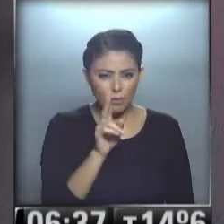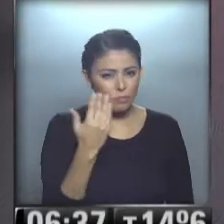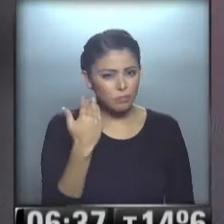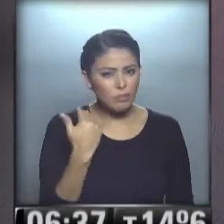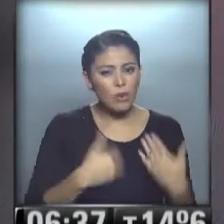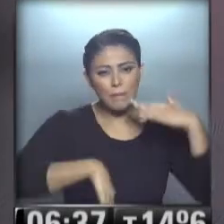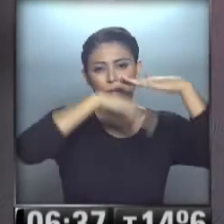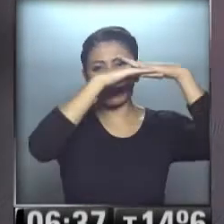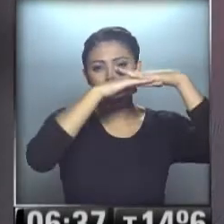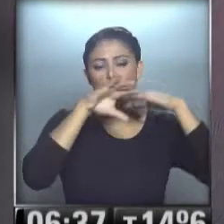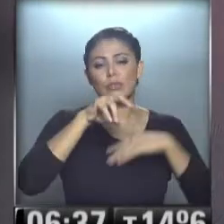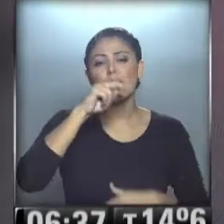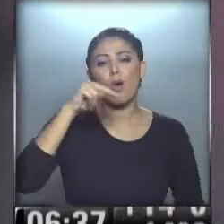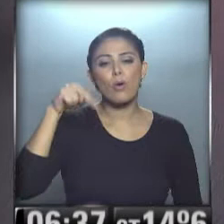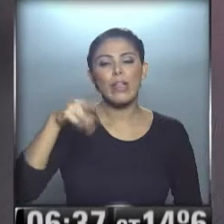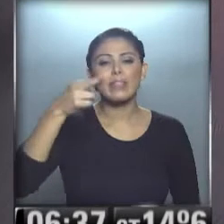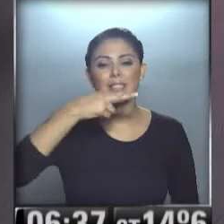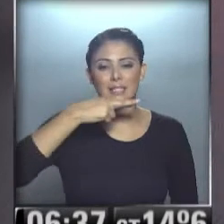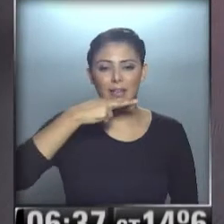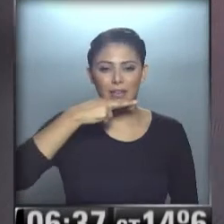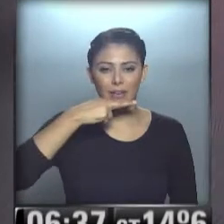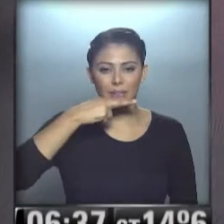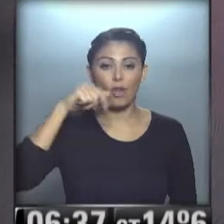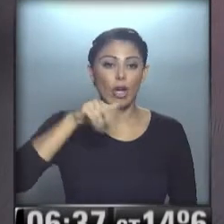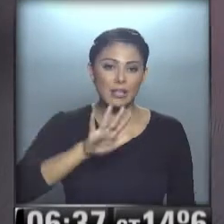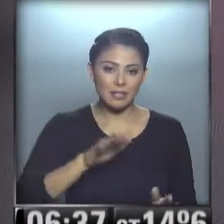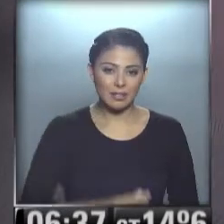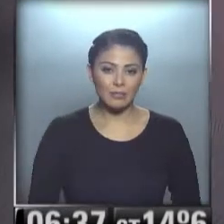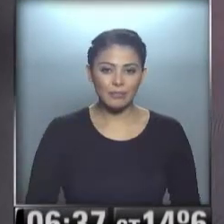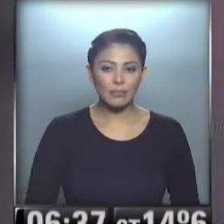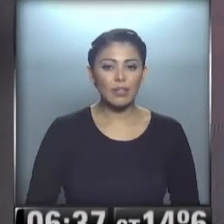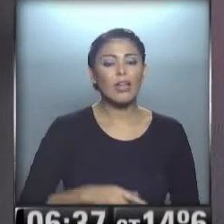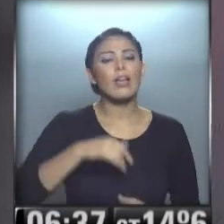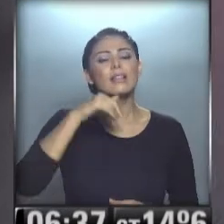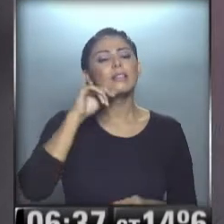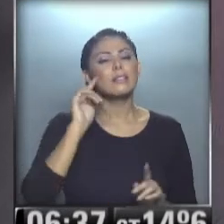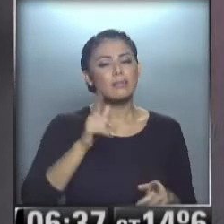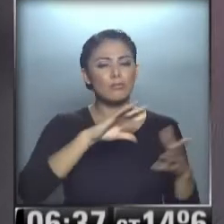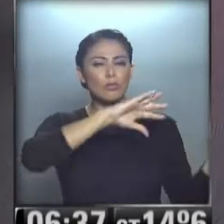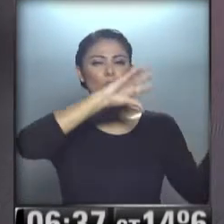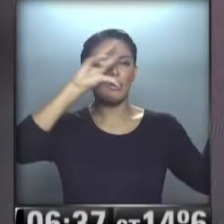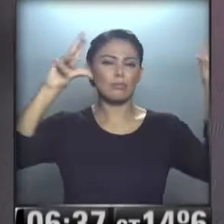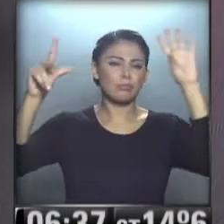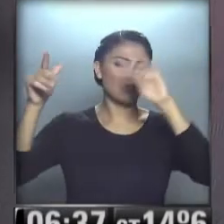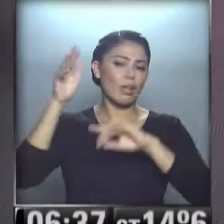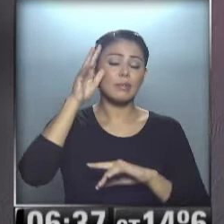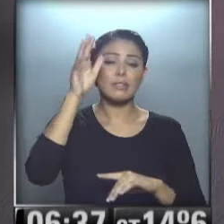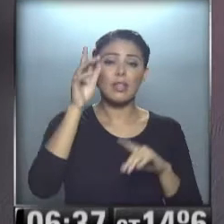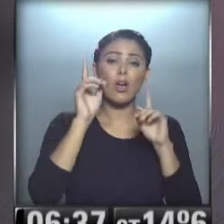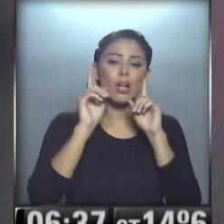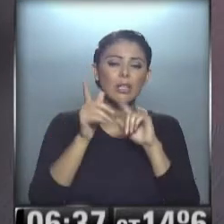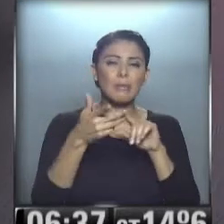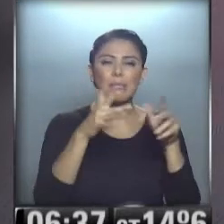máxima para Neuquén... ...unos 17 graditos para hoy... ...bien alta, pero mucha esta nubosidad... ...allí también la